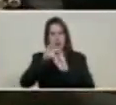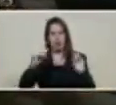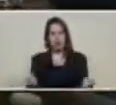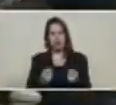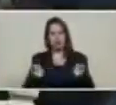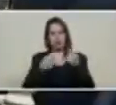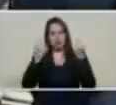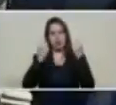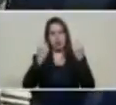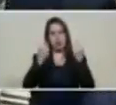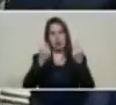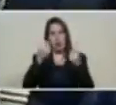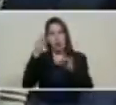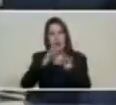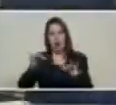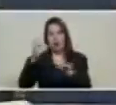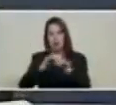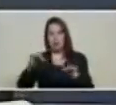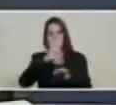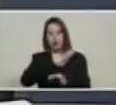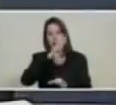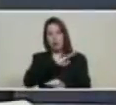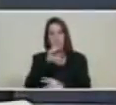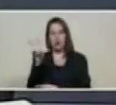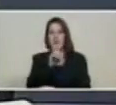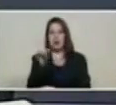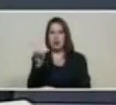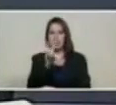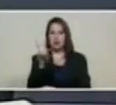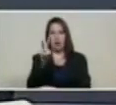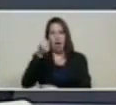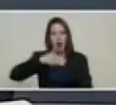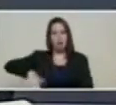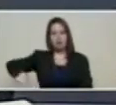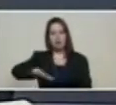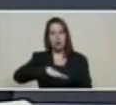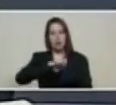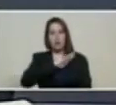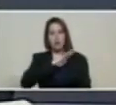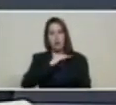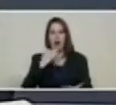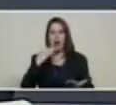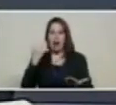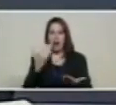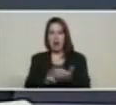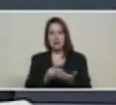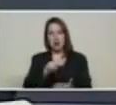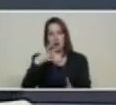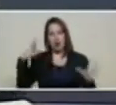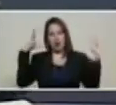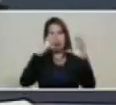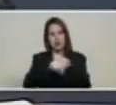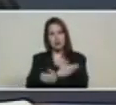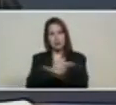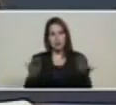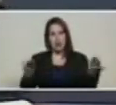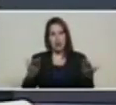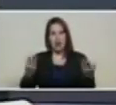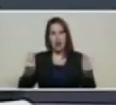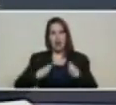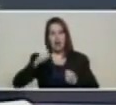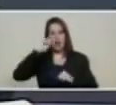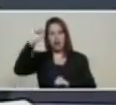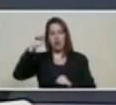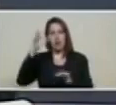prosperidad. petro le pertenece al pueblo. Muchas gracias. Buenas noches. Que viva el petro.